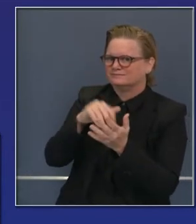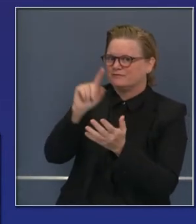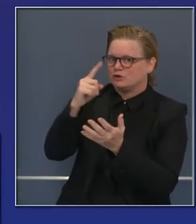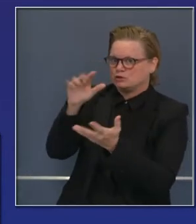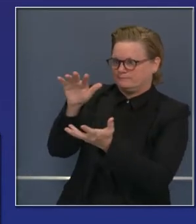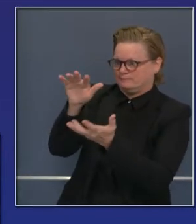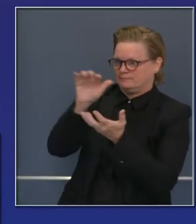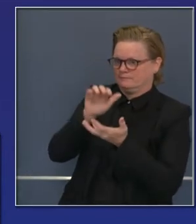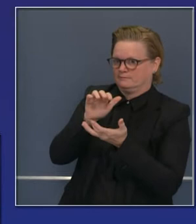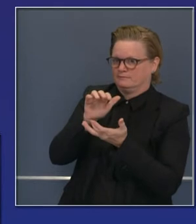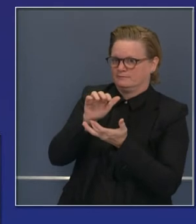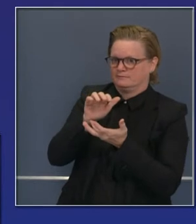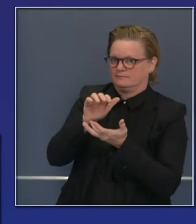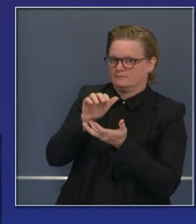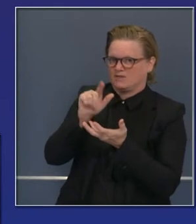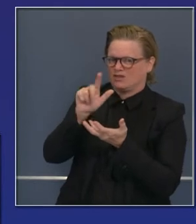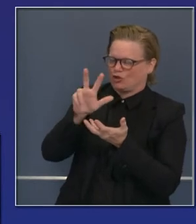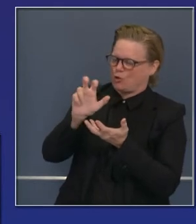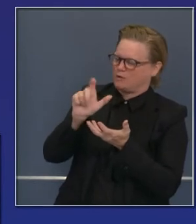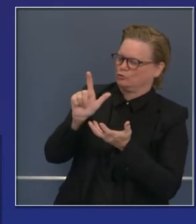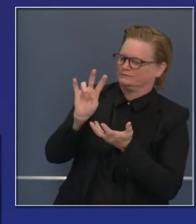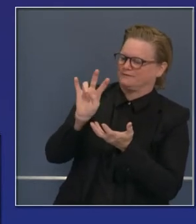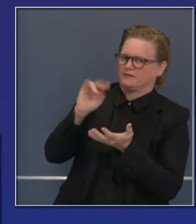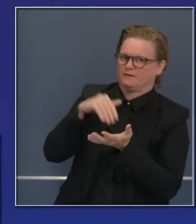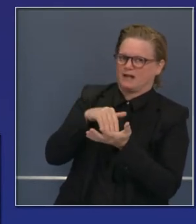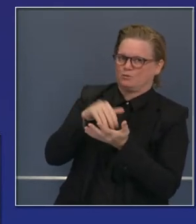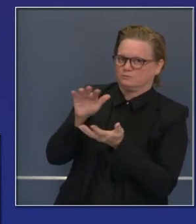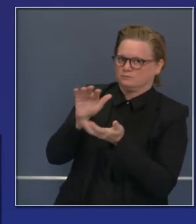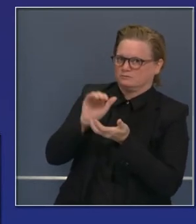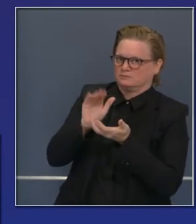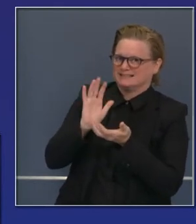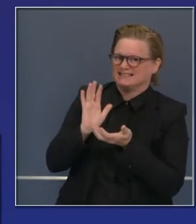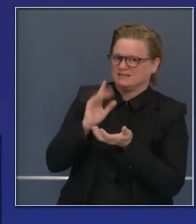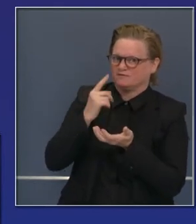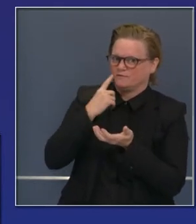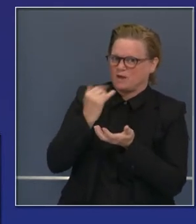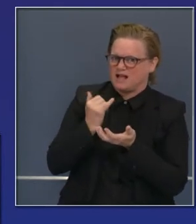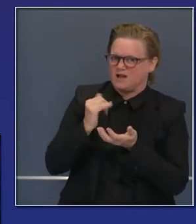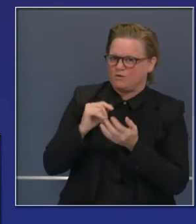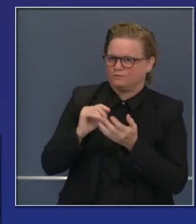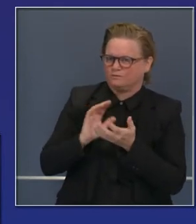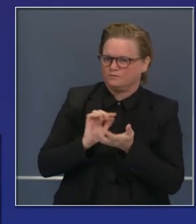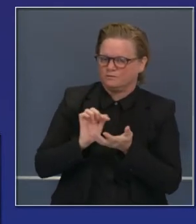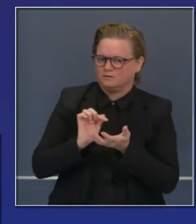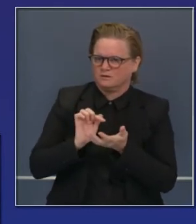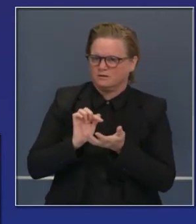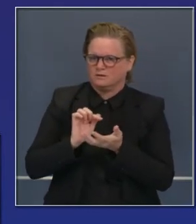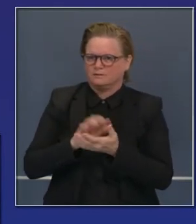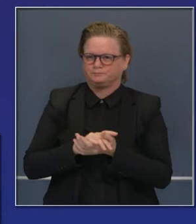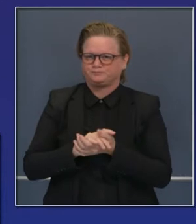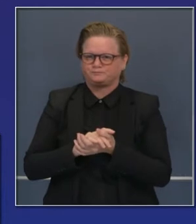California la primera tanda de distribución de vacunas. Son las vacunas